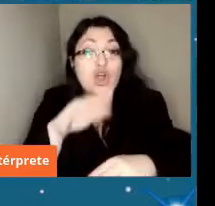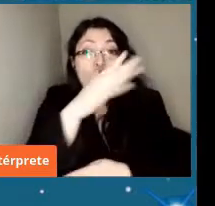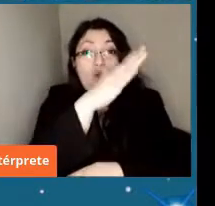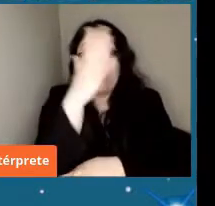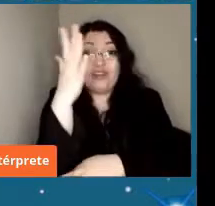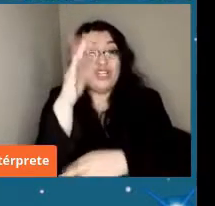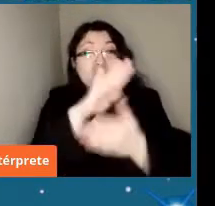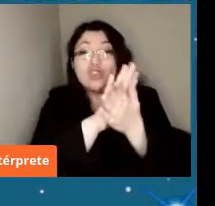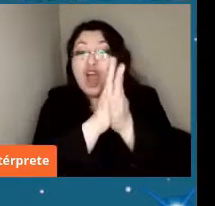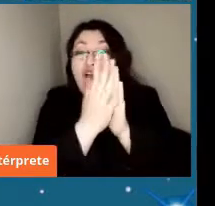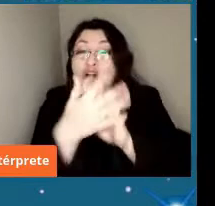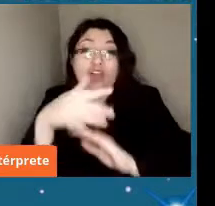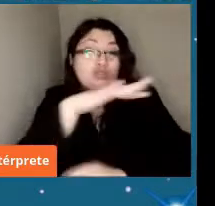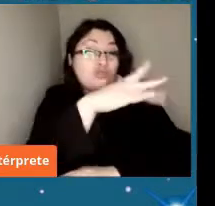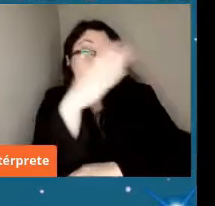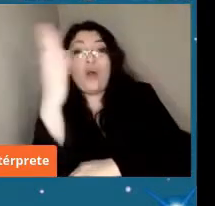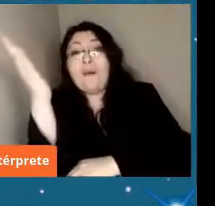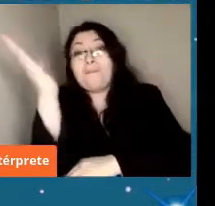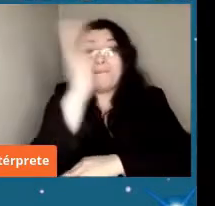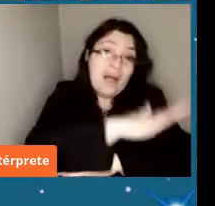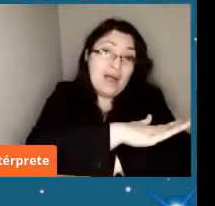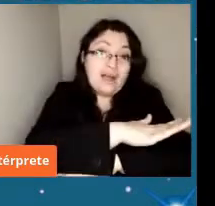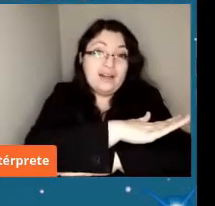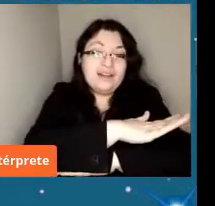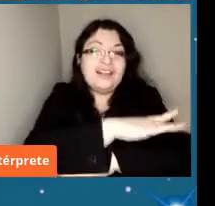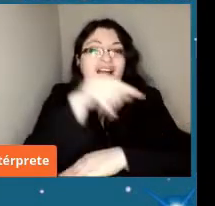conséntricamente al punto donde fue la explosión